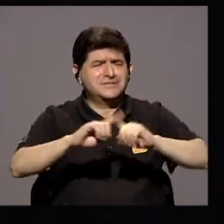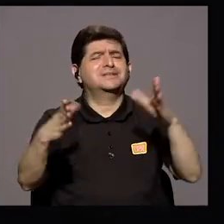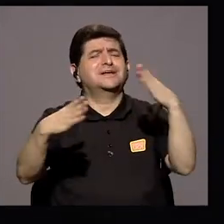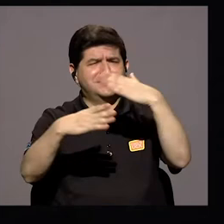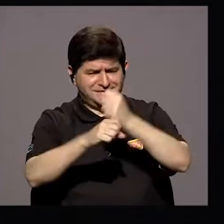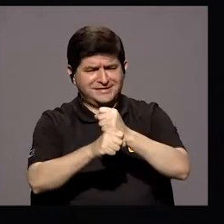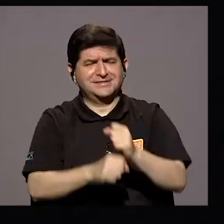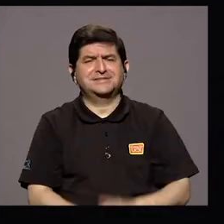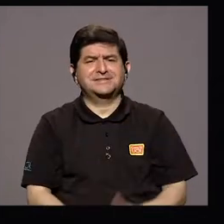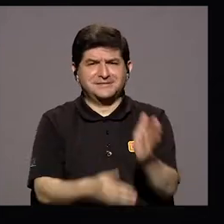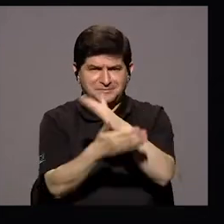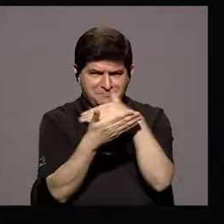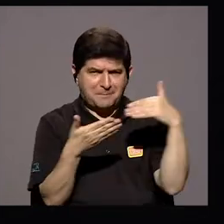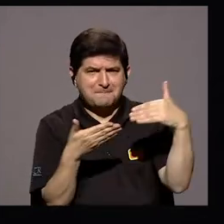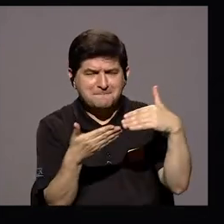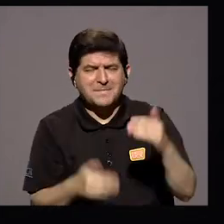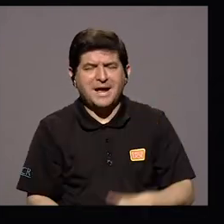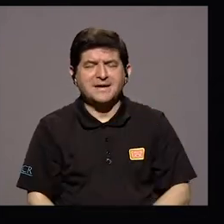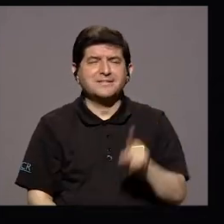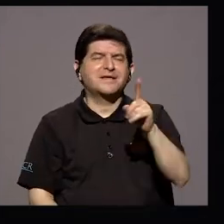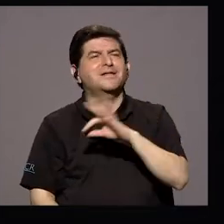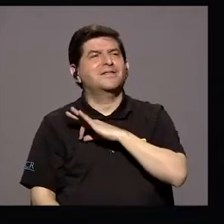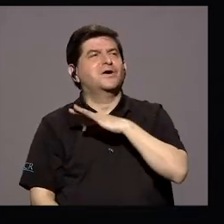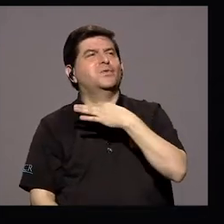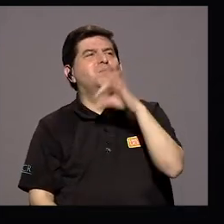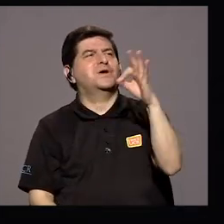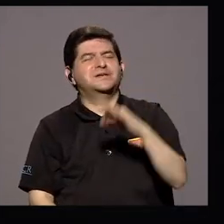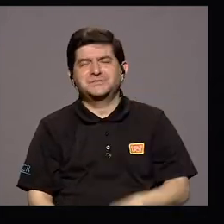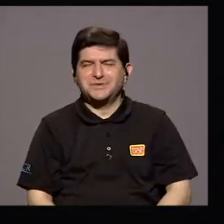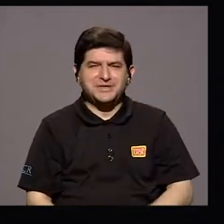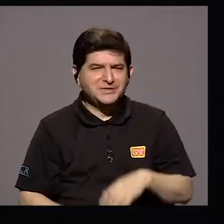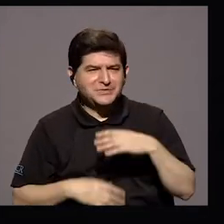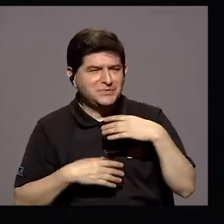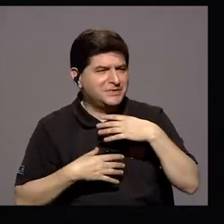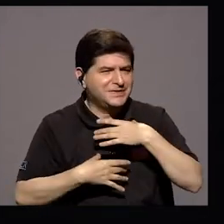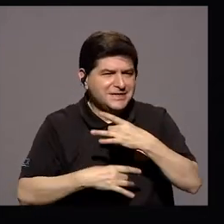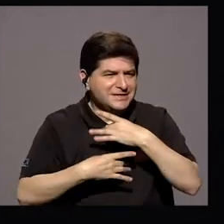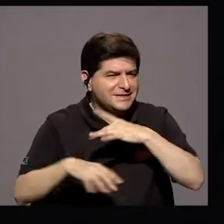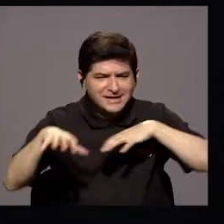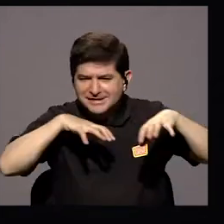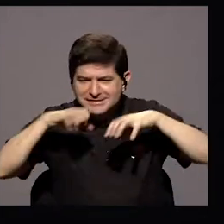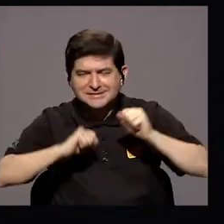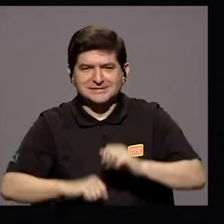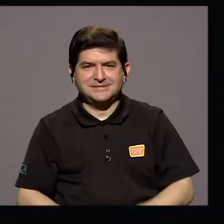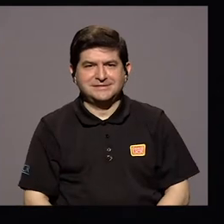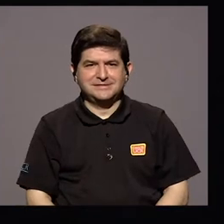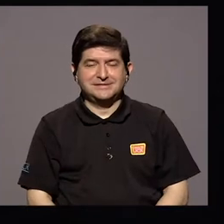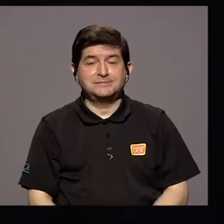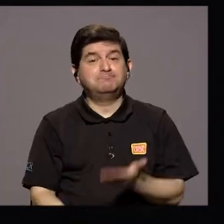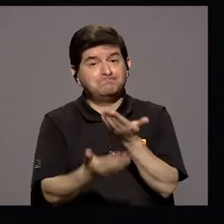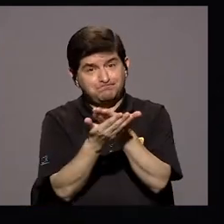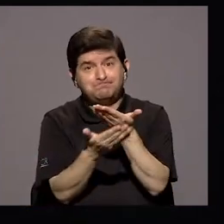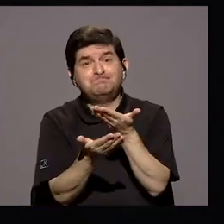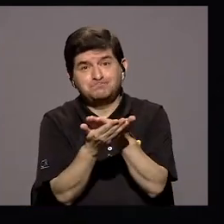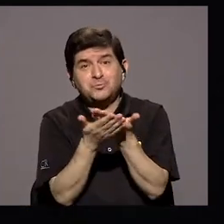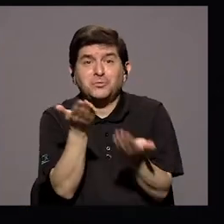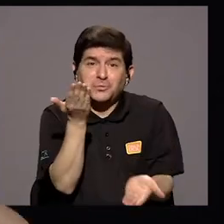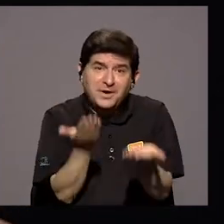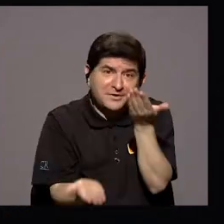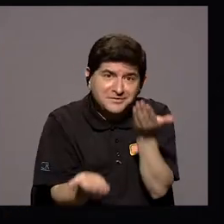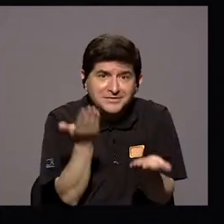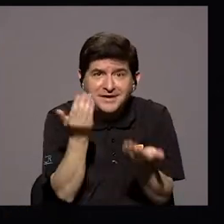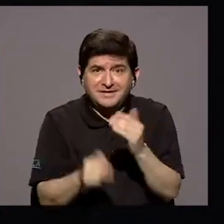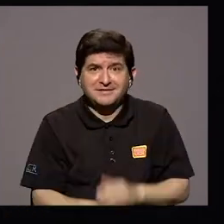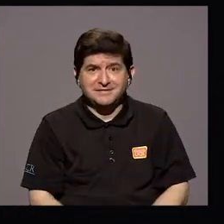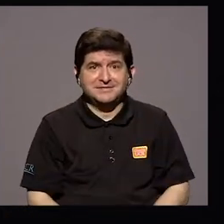hecho parte de un espíritu inquieto Y bueno, yo creo que una evidencia que tal vez